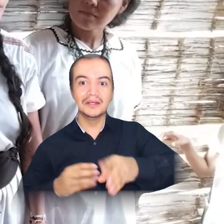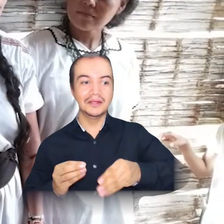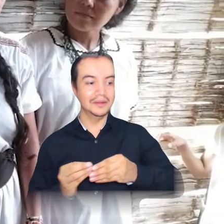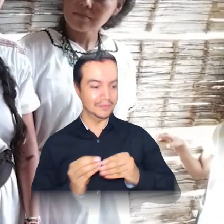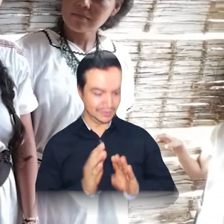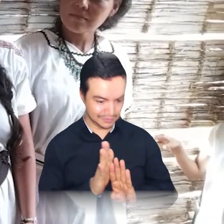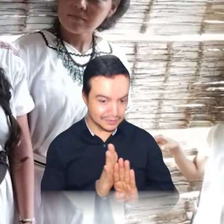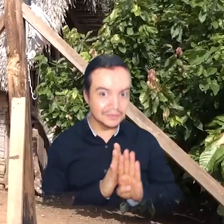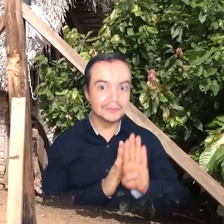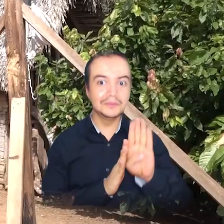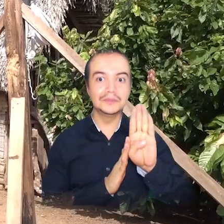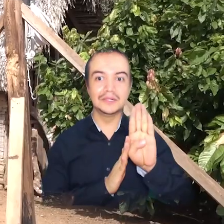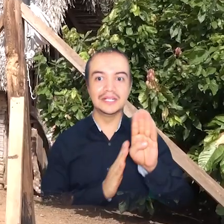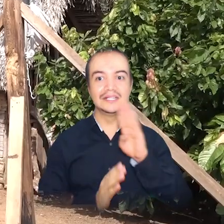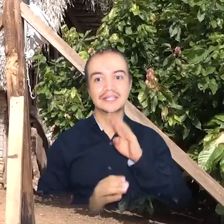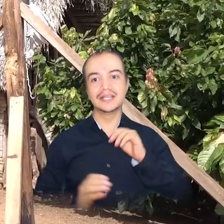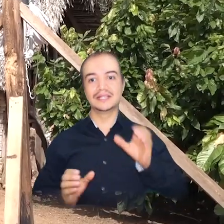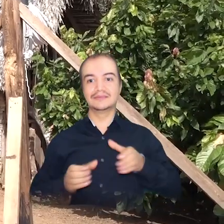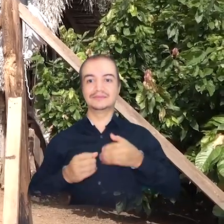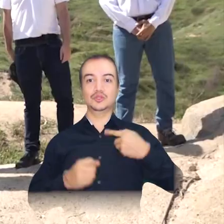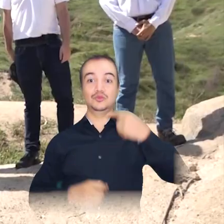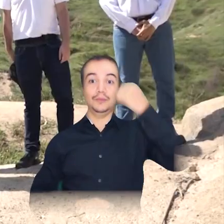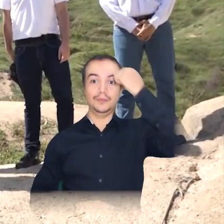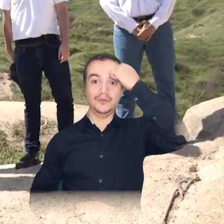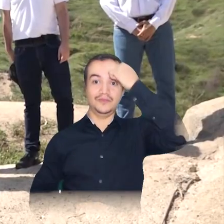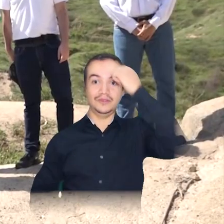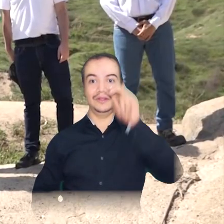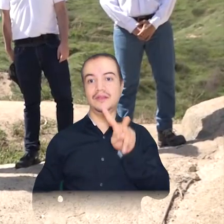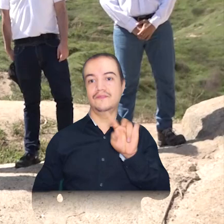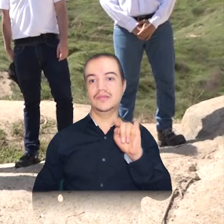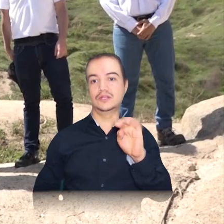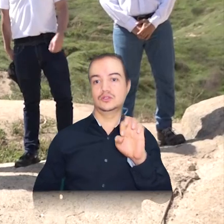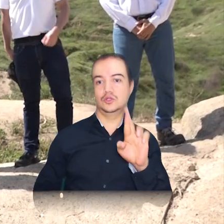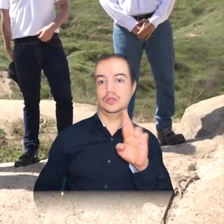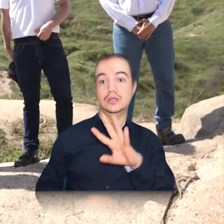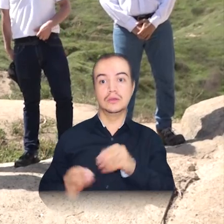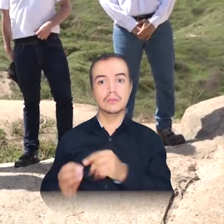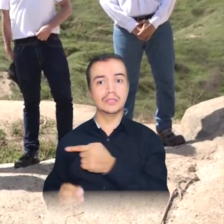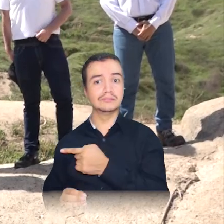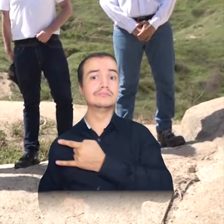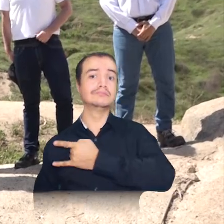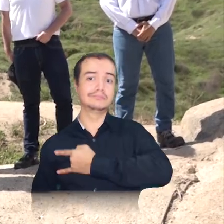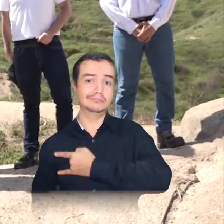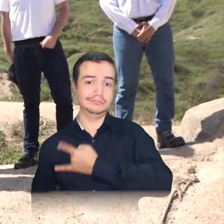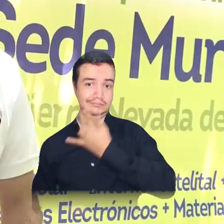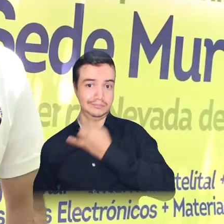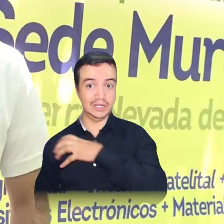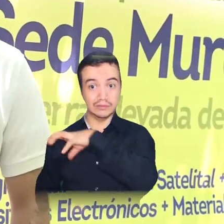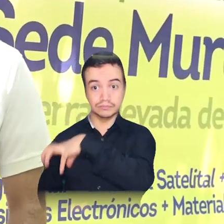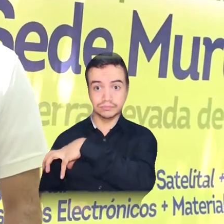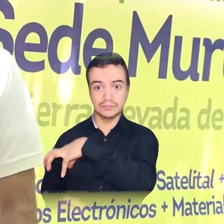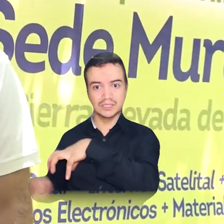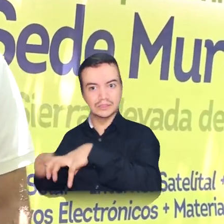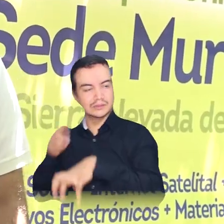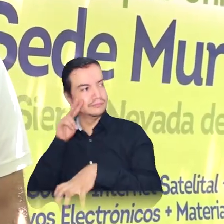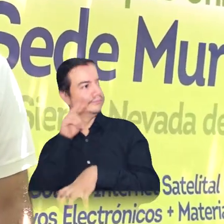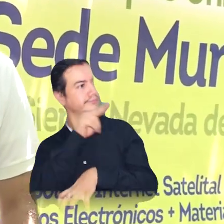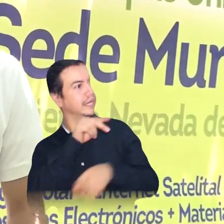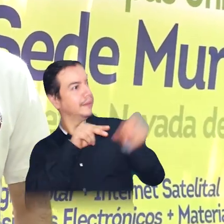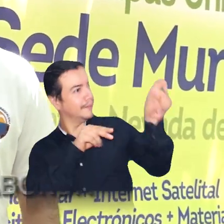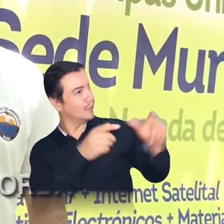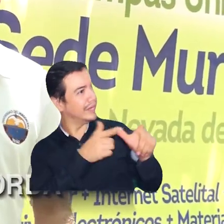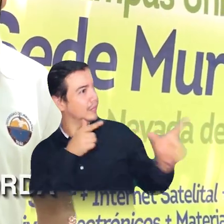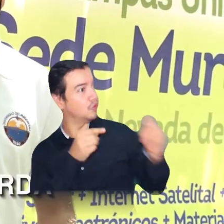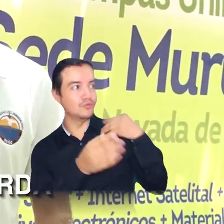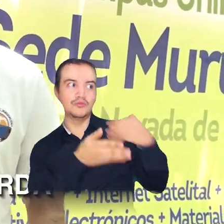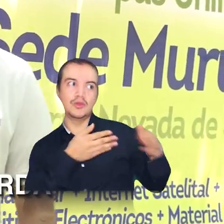un emprendimiento como el del profesor Víctor, y una universidad que tiene todo el deseo de donde haya un estudiante, poderle